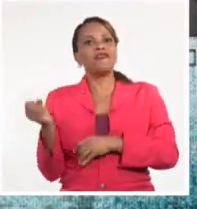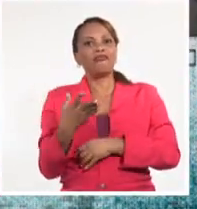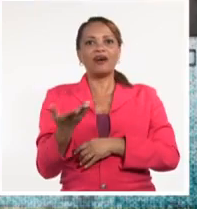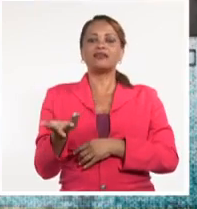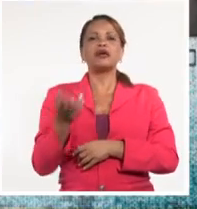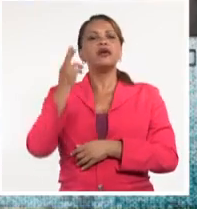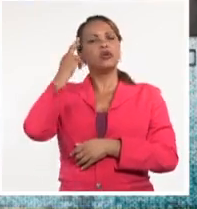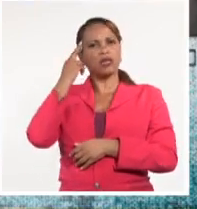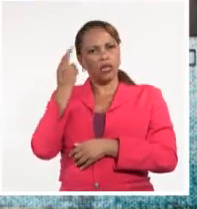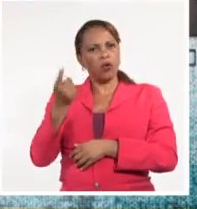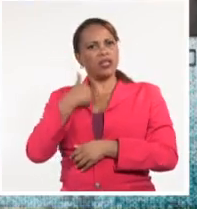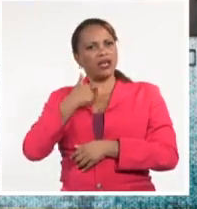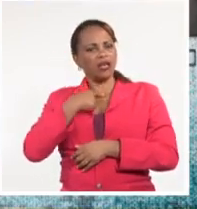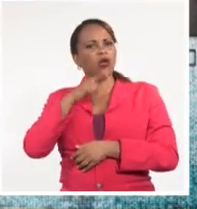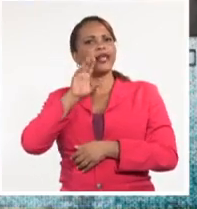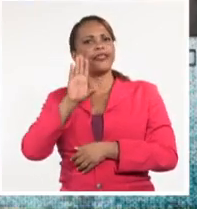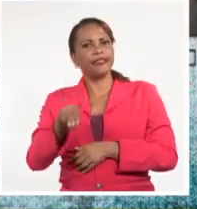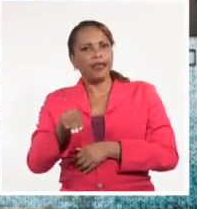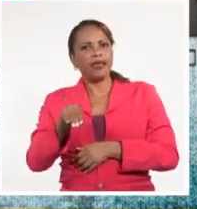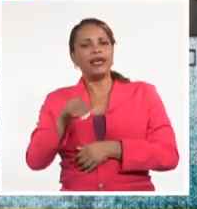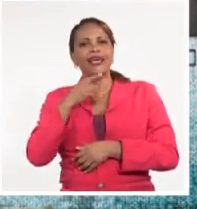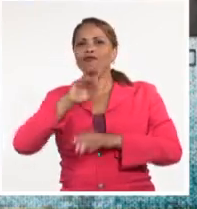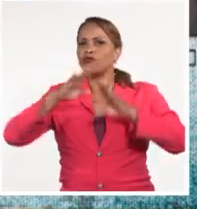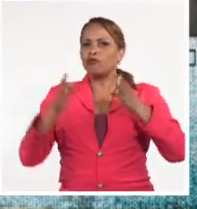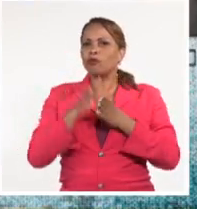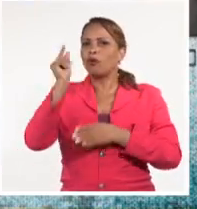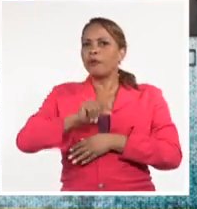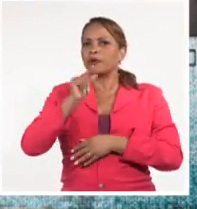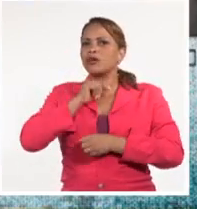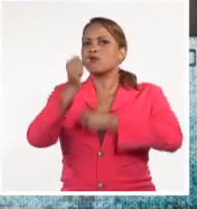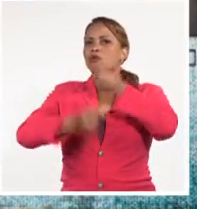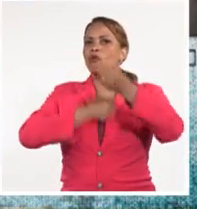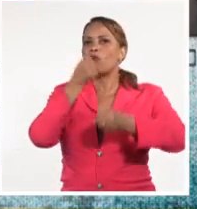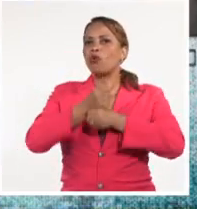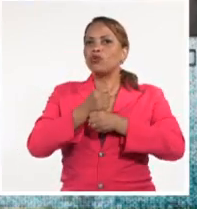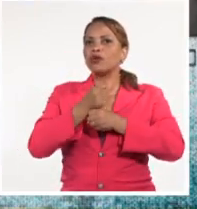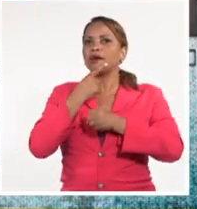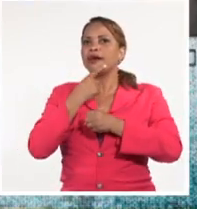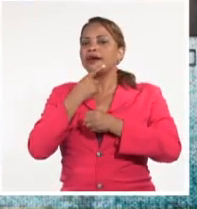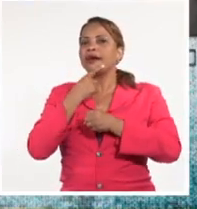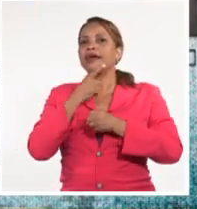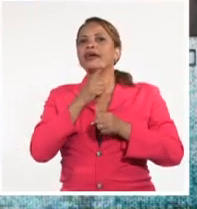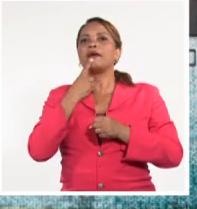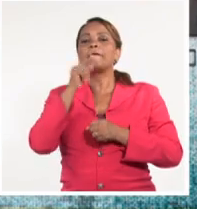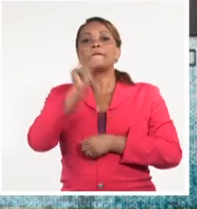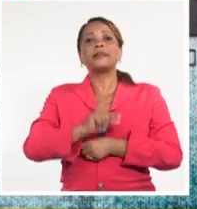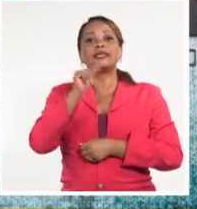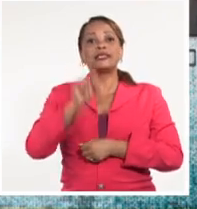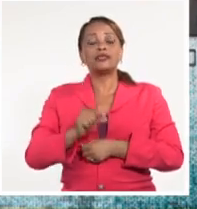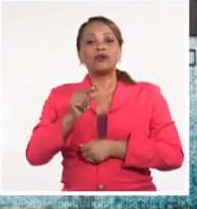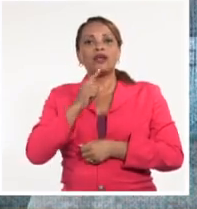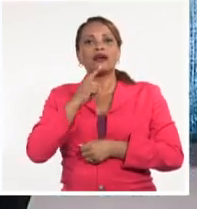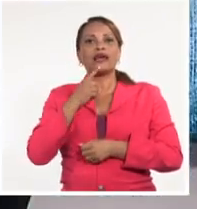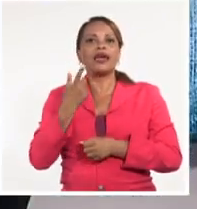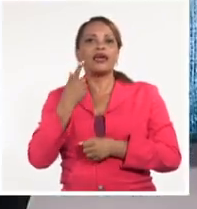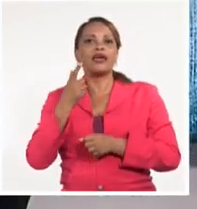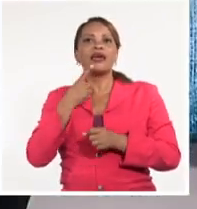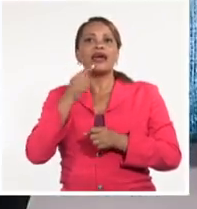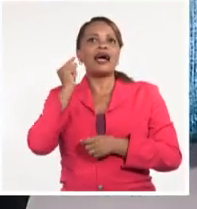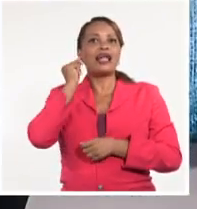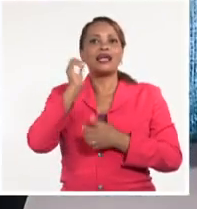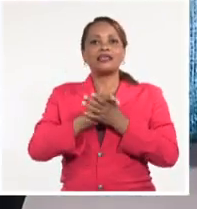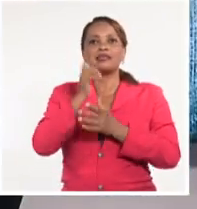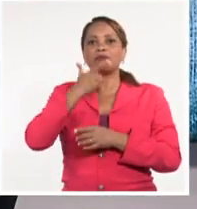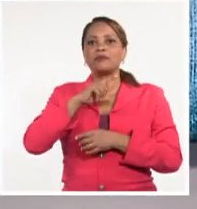Recuerdan que yo les dije que todas estas personas que utilizaron para el reportaje son personas que la amenazaron. A la chamaca del